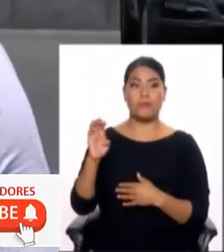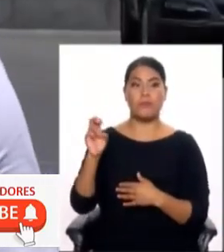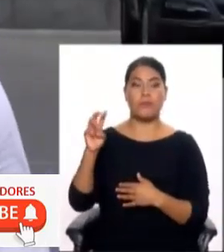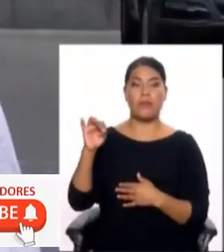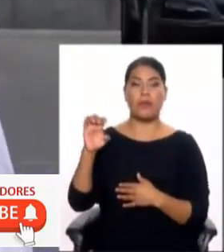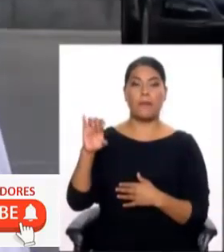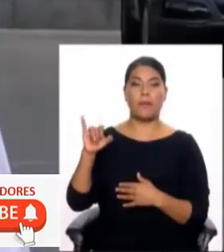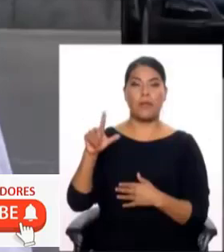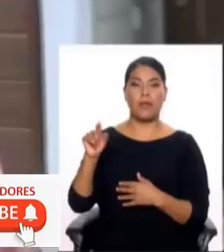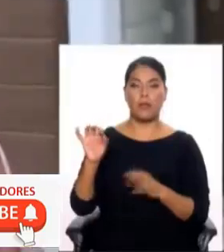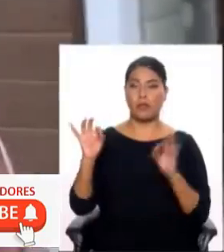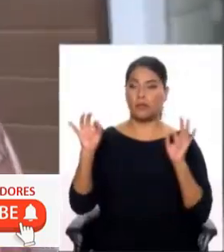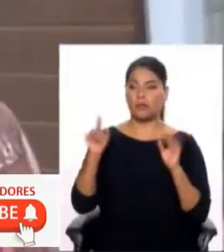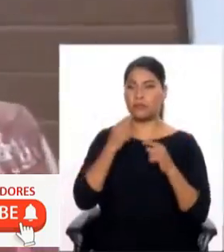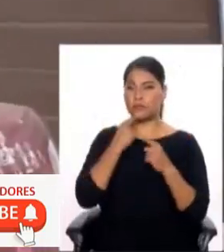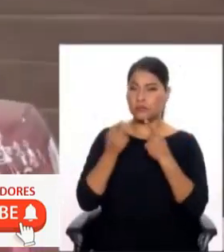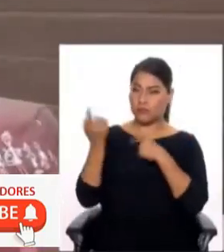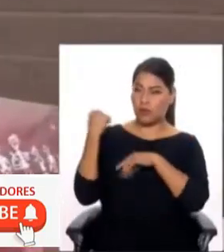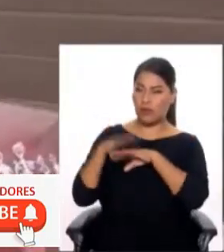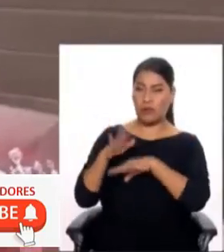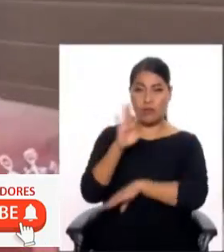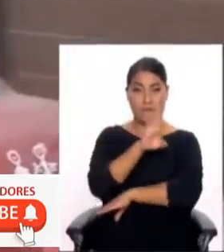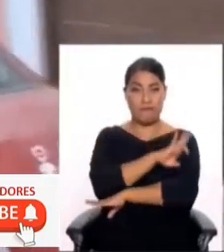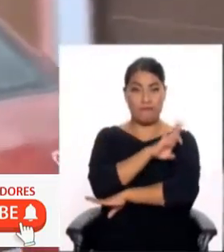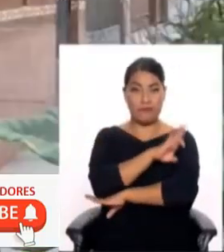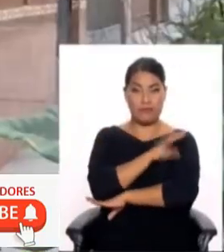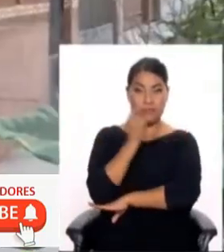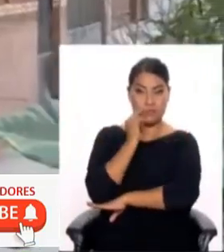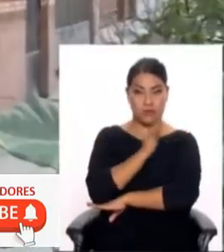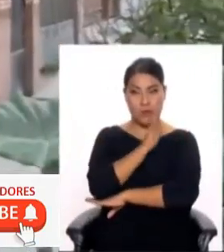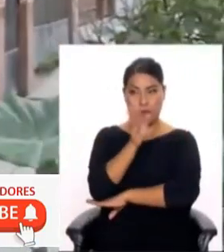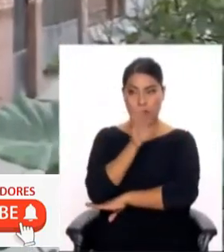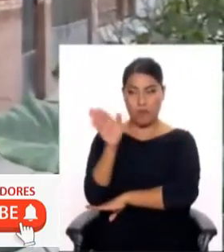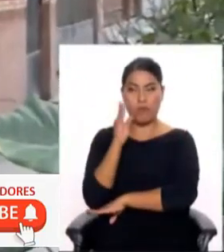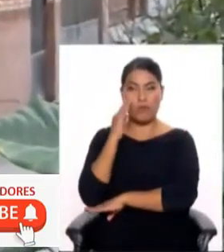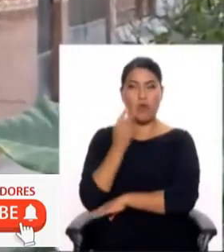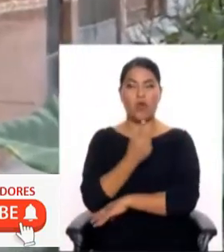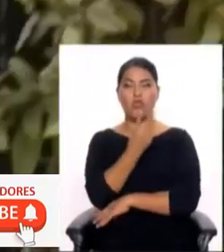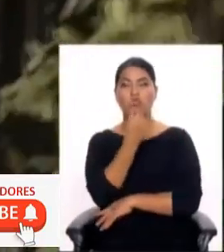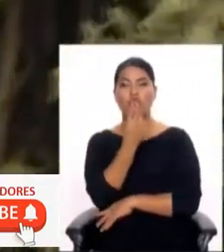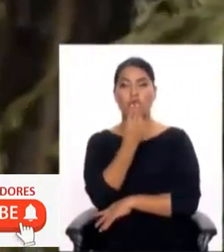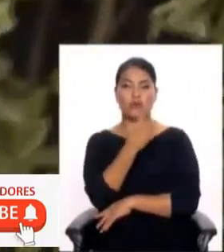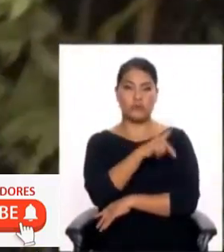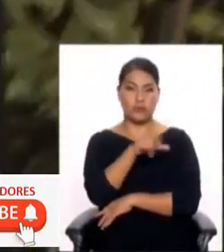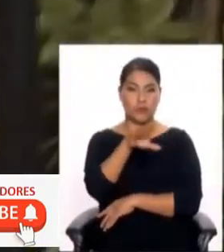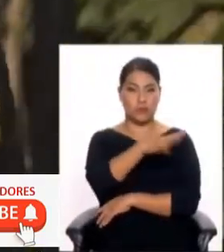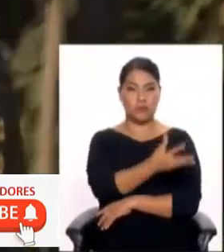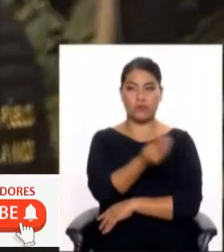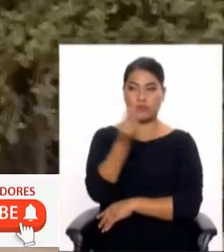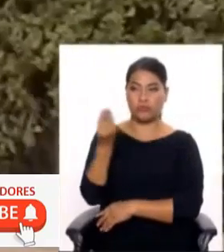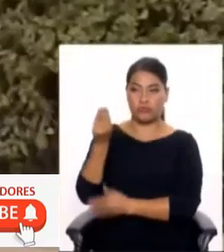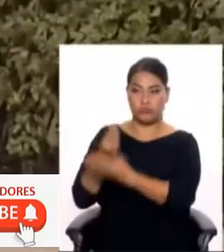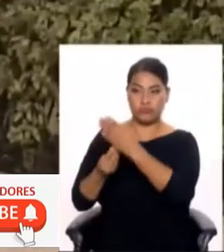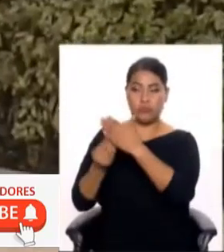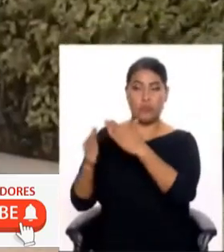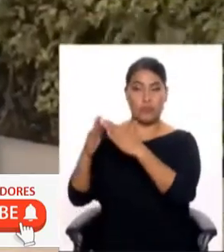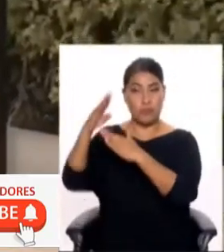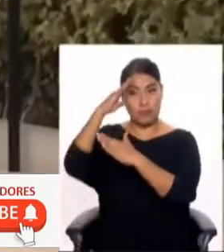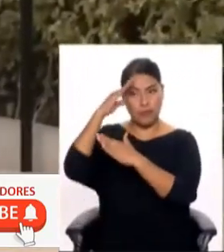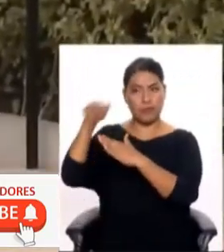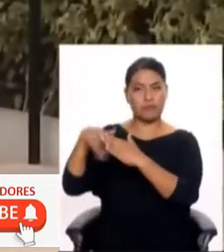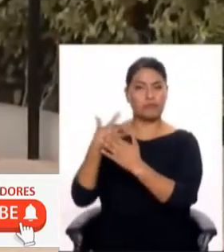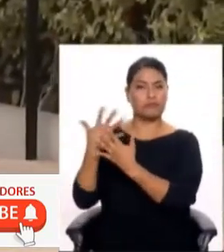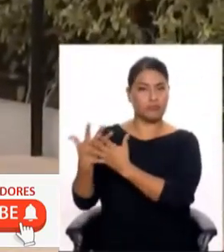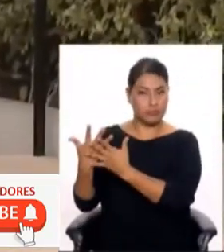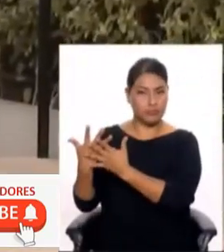Bermejo se pronunció sobre el negooperativo de la Fiscalía en el que fueron detenidos 12 investigados por el caso denominado La Unión, entre ellos dos